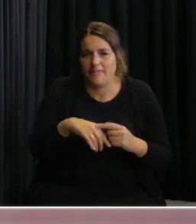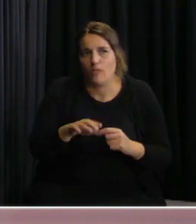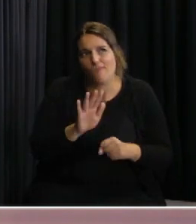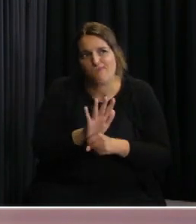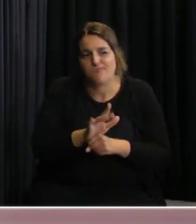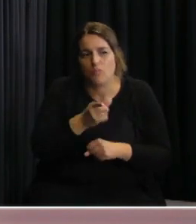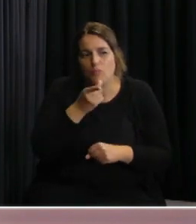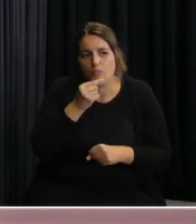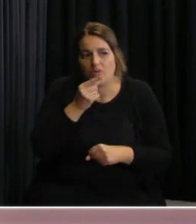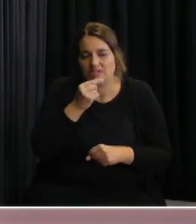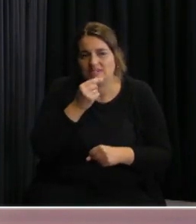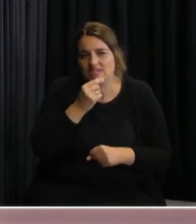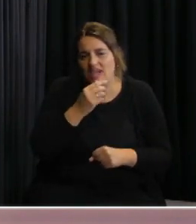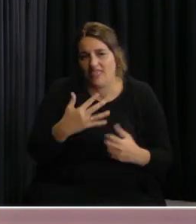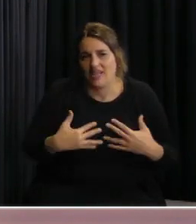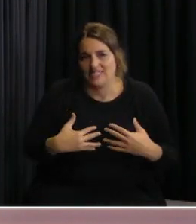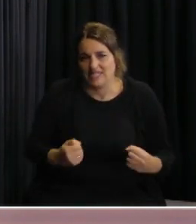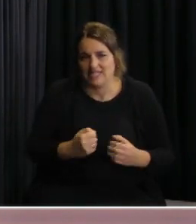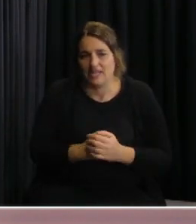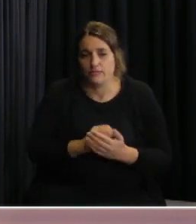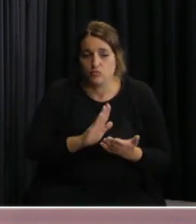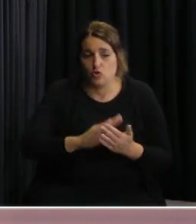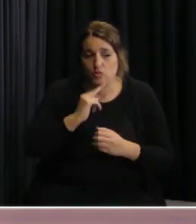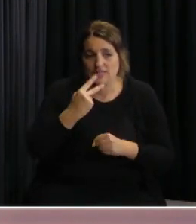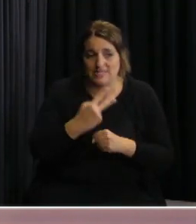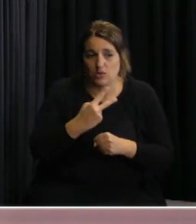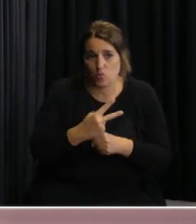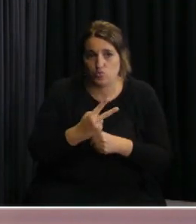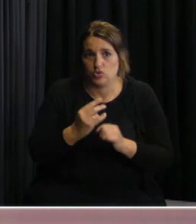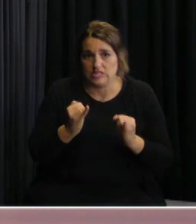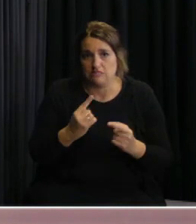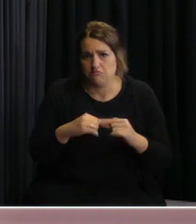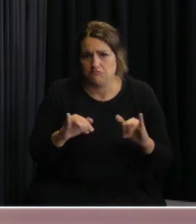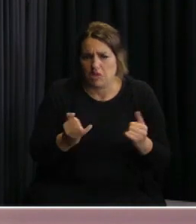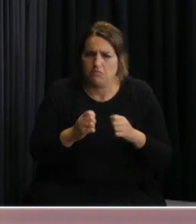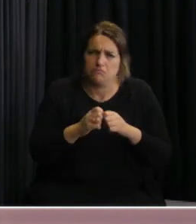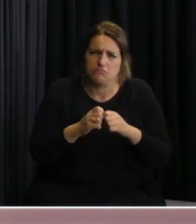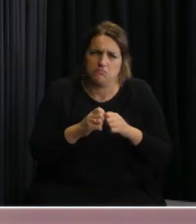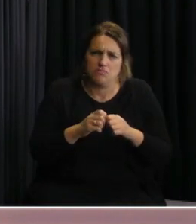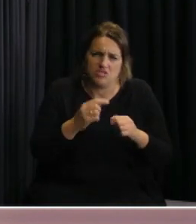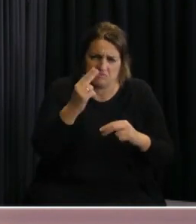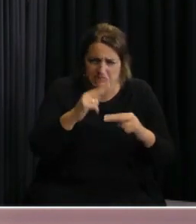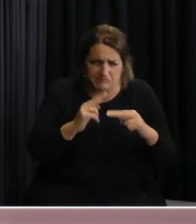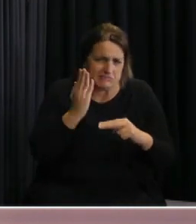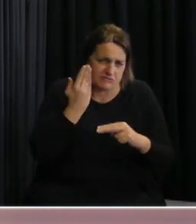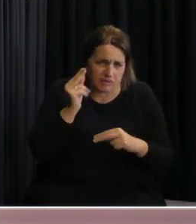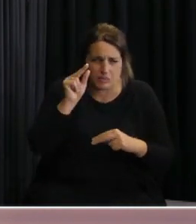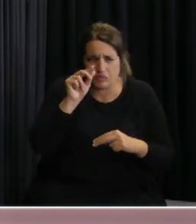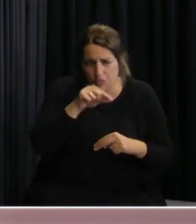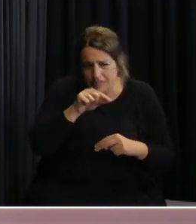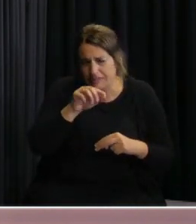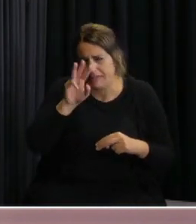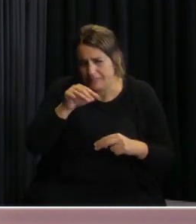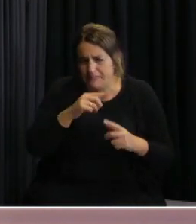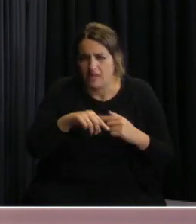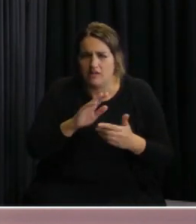sanitaria y con respecto a lo segundo hubo en las redes alguna discusión sobre algunas situaciones